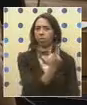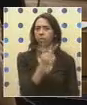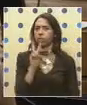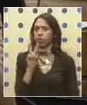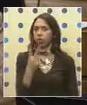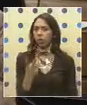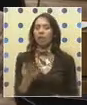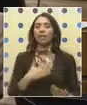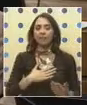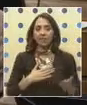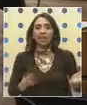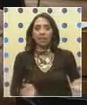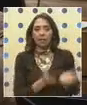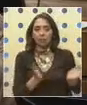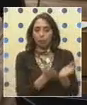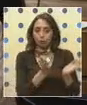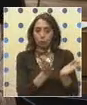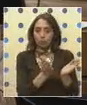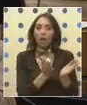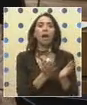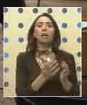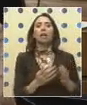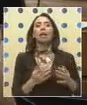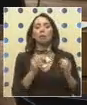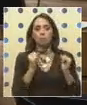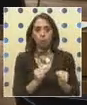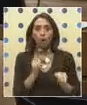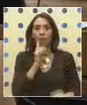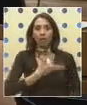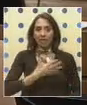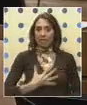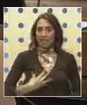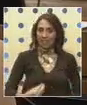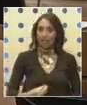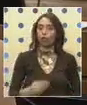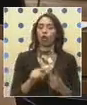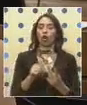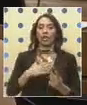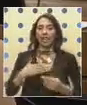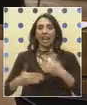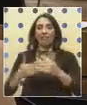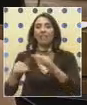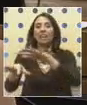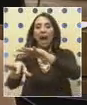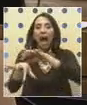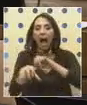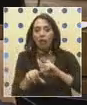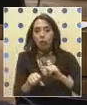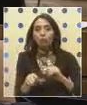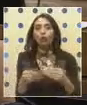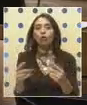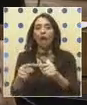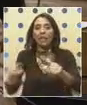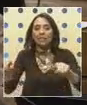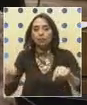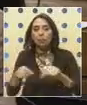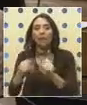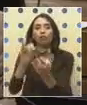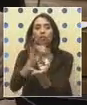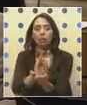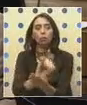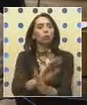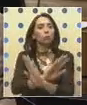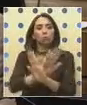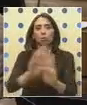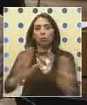impulsar la fertilidad, queremos avanzar en que efectivamente la adopción genere un espacio, tenga una institucionalidad, ningún